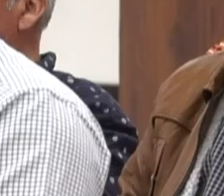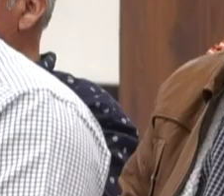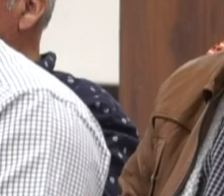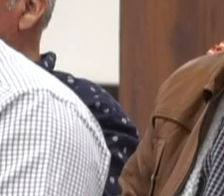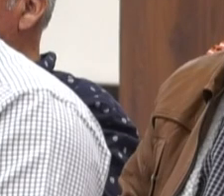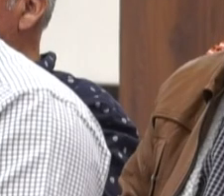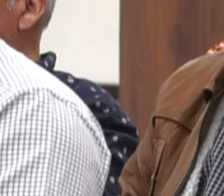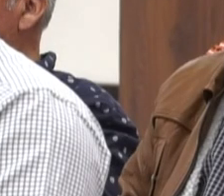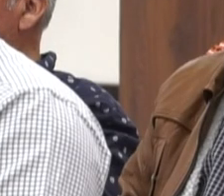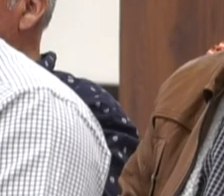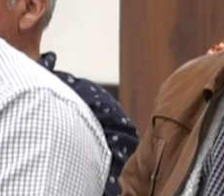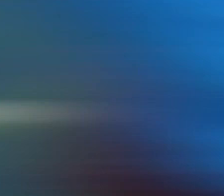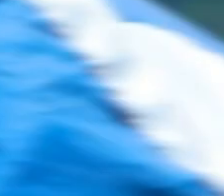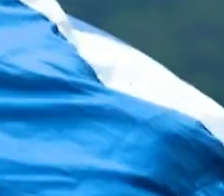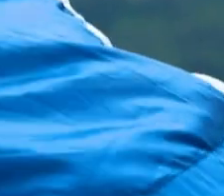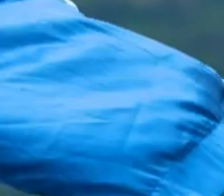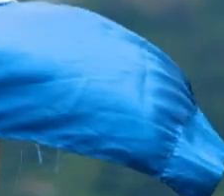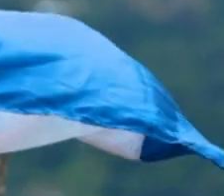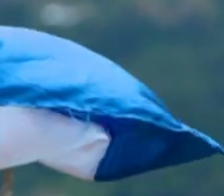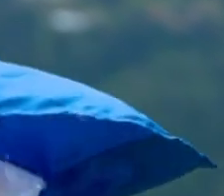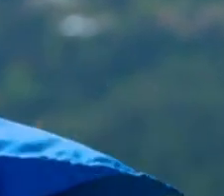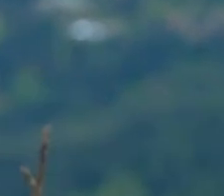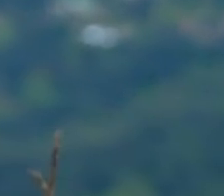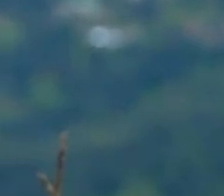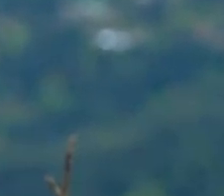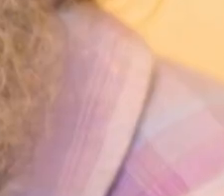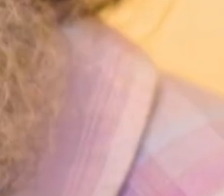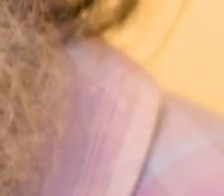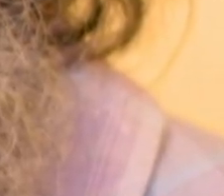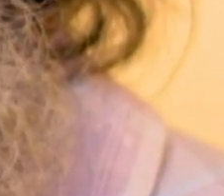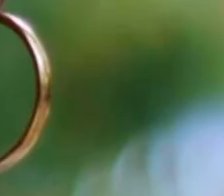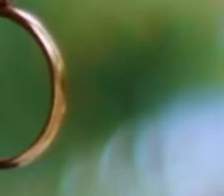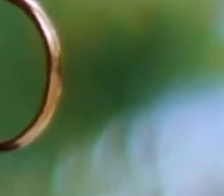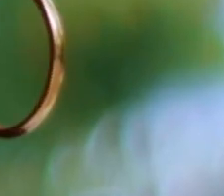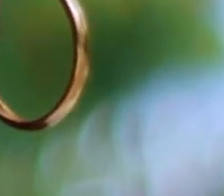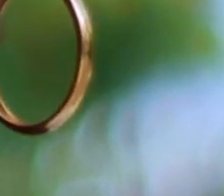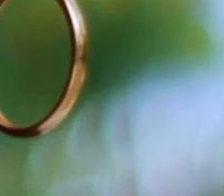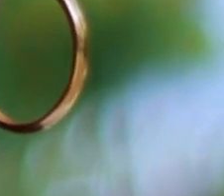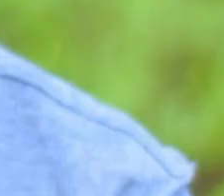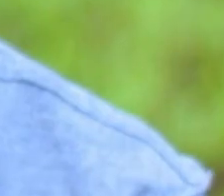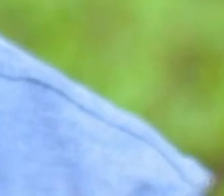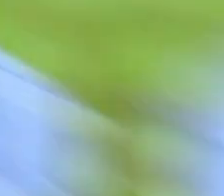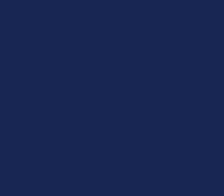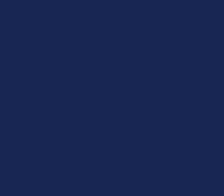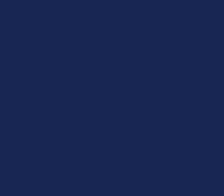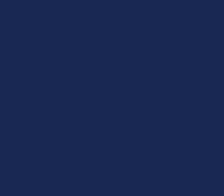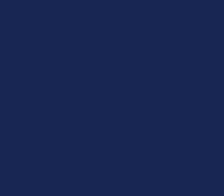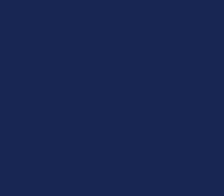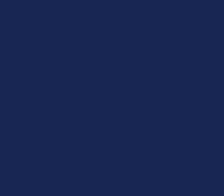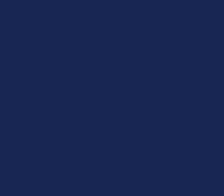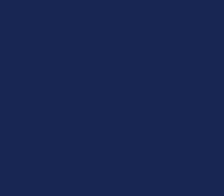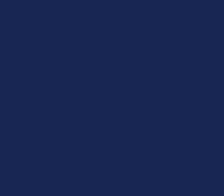beneficiados con la ley temporal de desarrollo integral el reajuste presupuestario busca mejorar la calidad de vida de toda la población